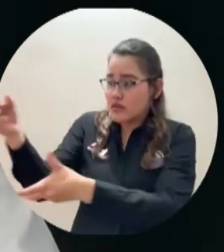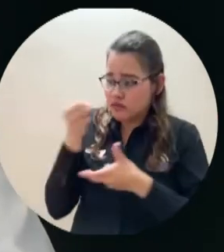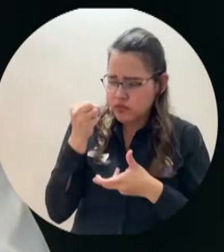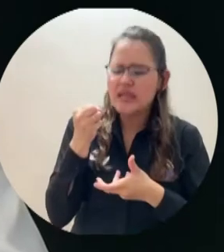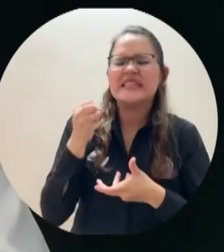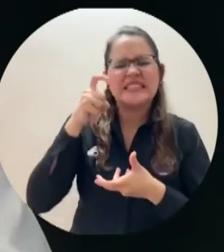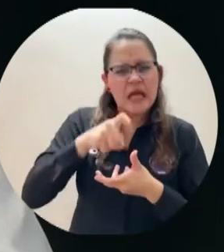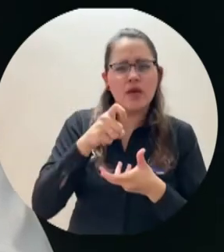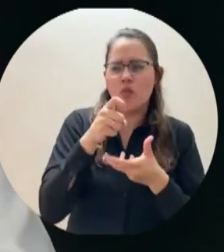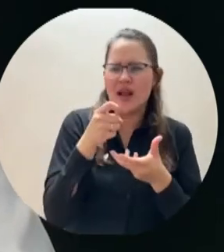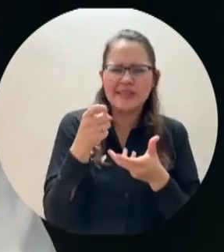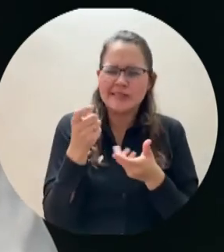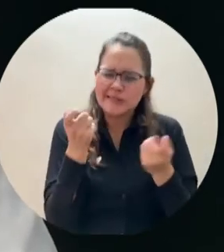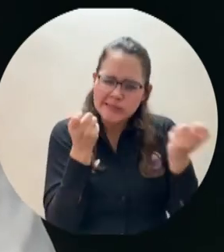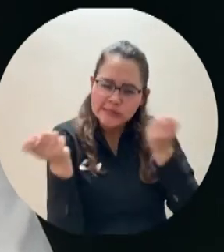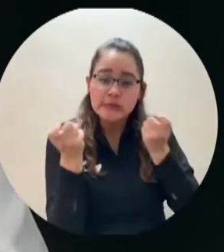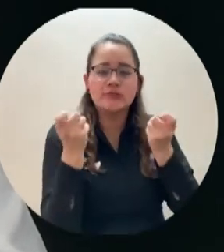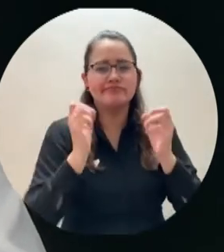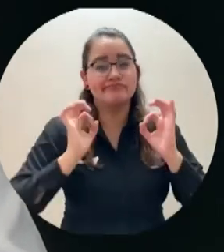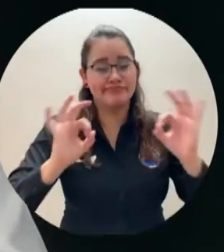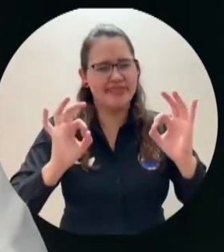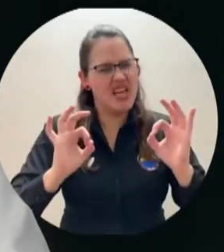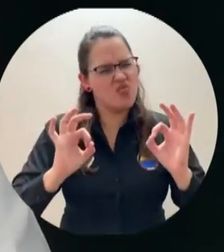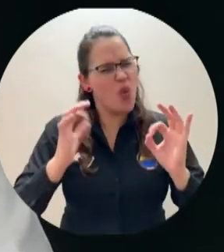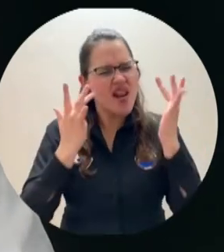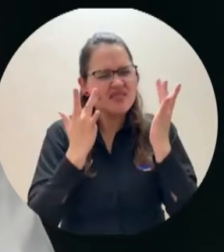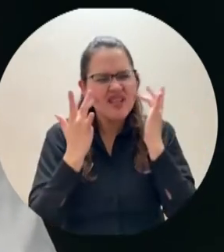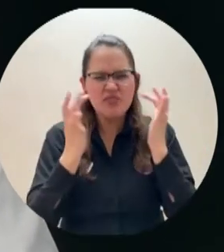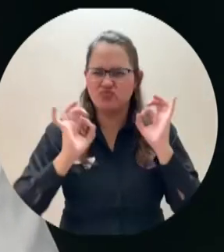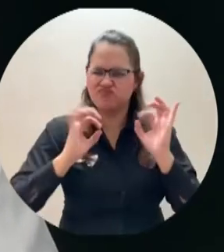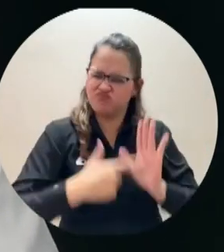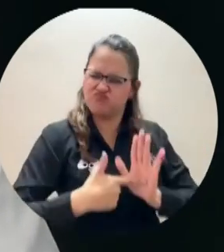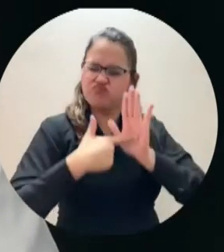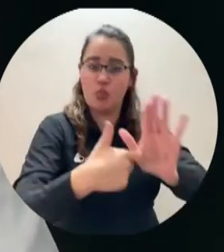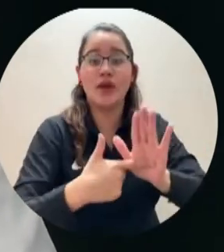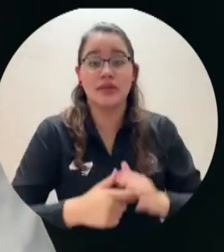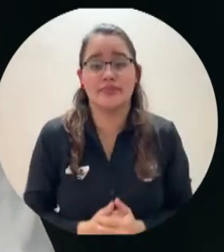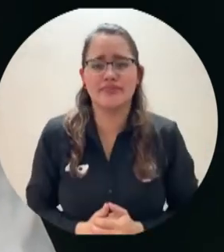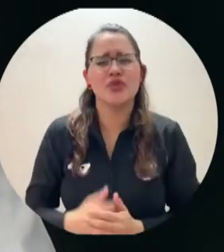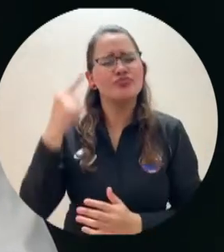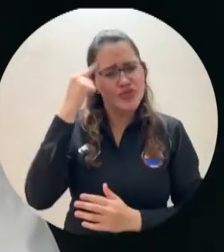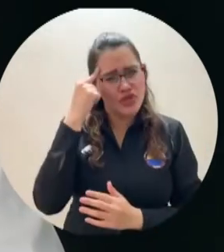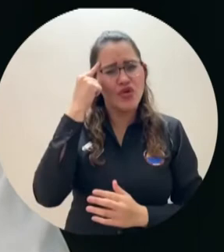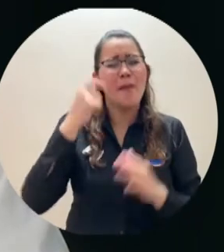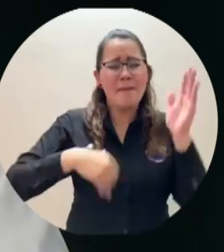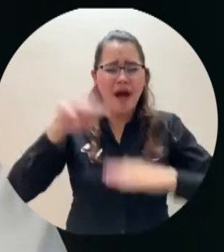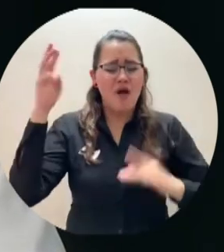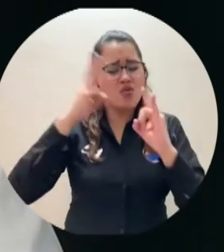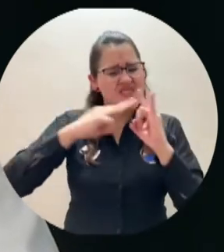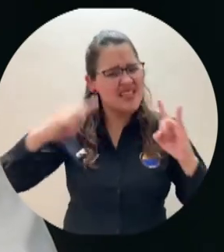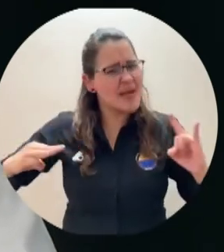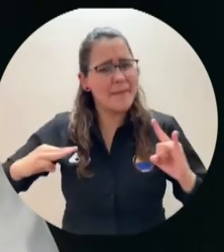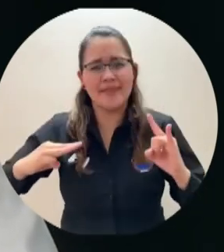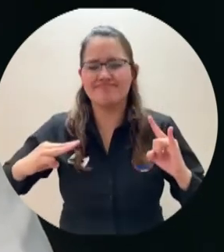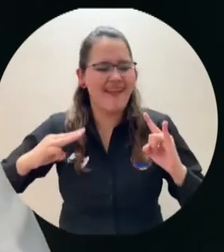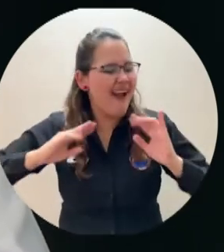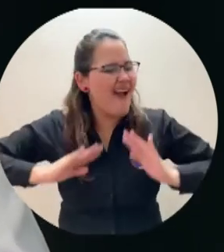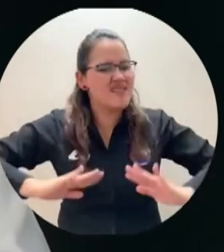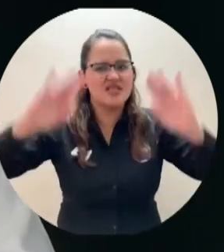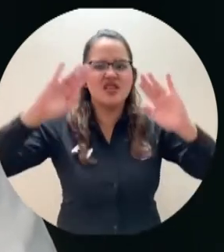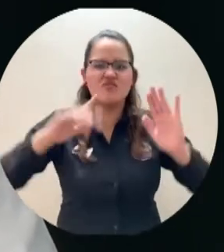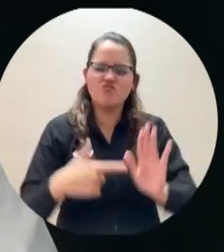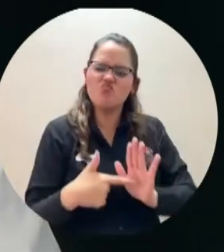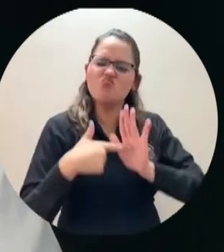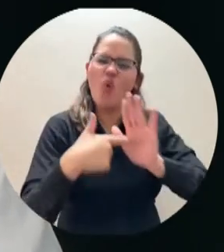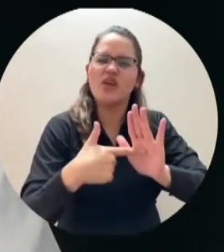Siento que la Universidad Magdalena ha sido y es un ejemplo de esto y hemos demostrado con hechos que a pesar de ser una de las